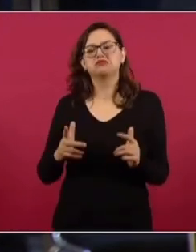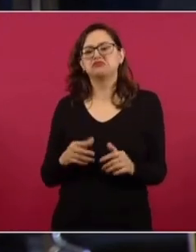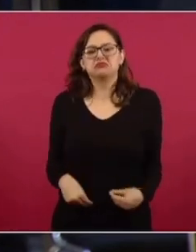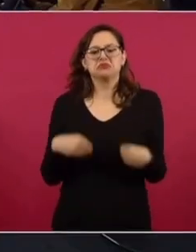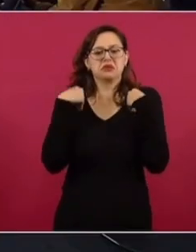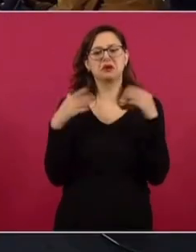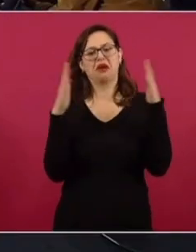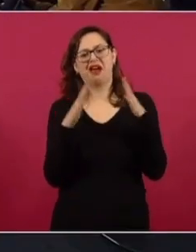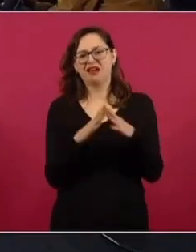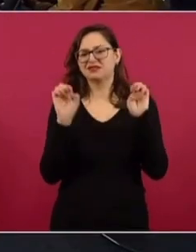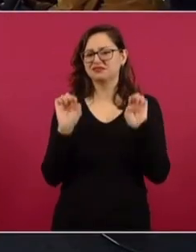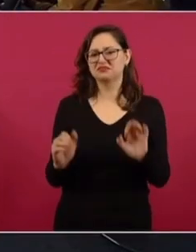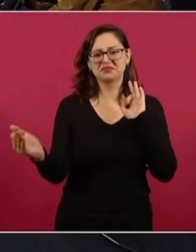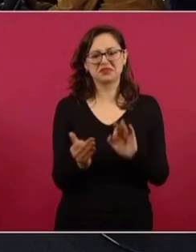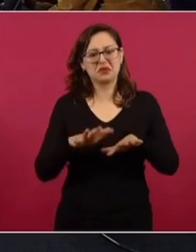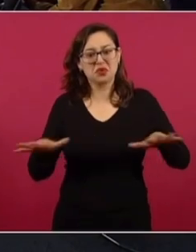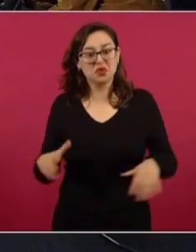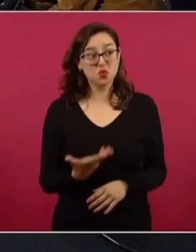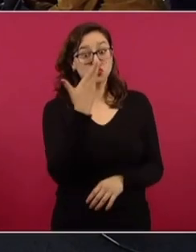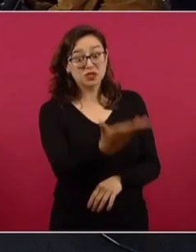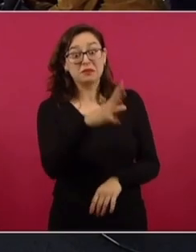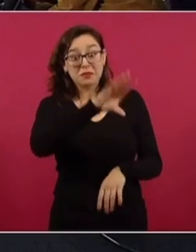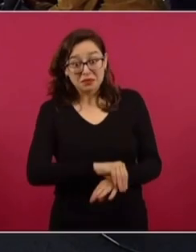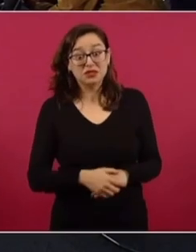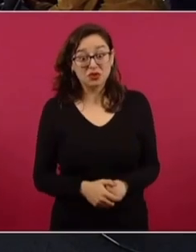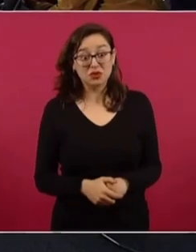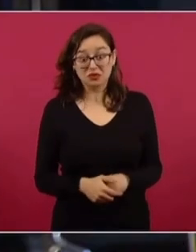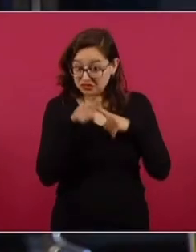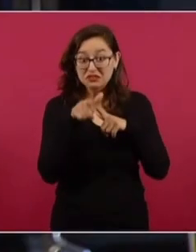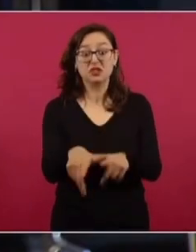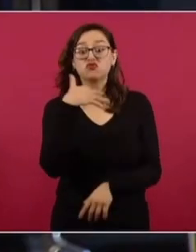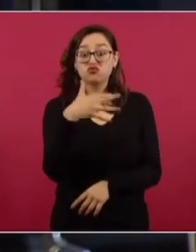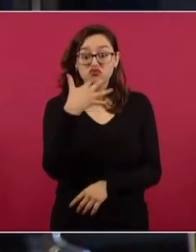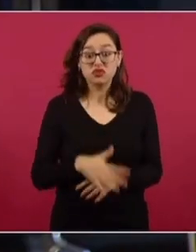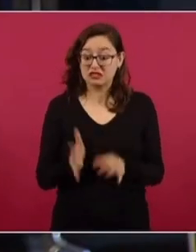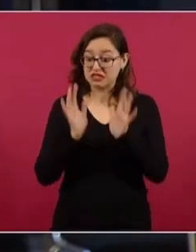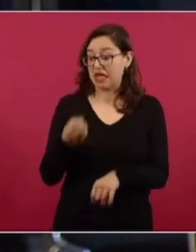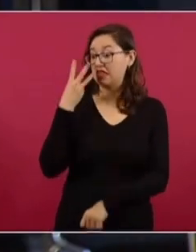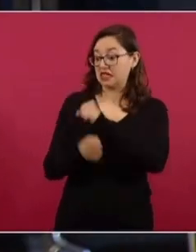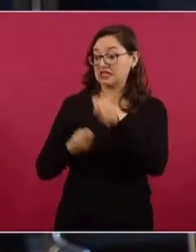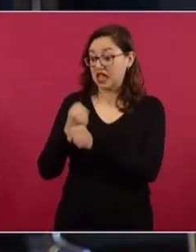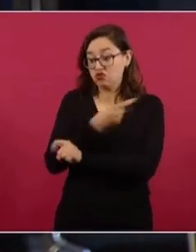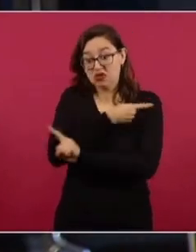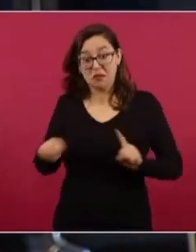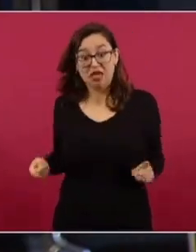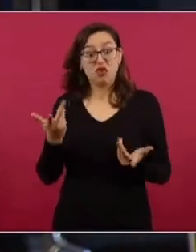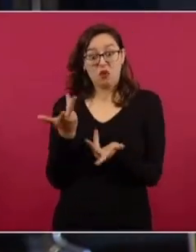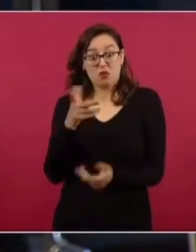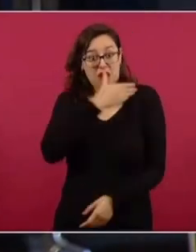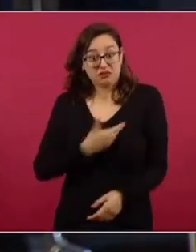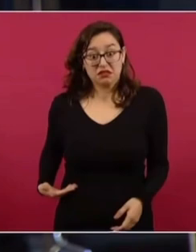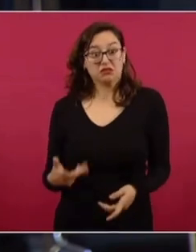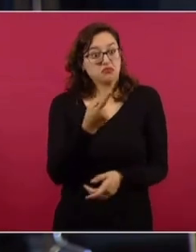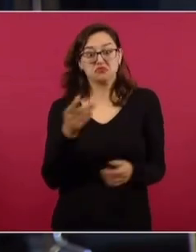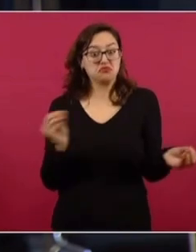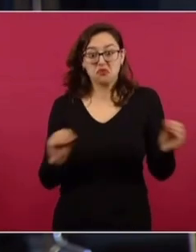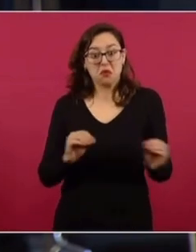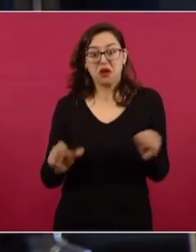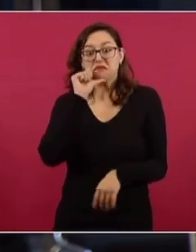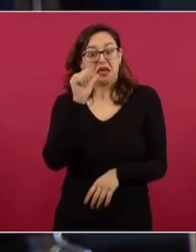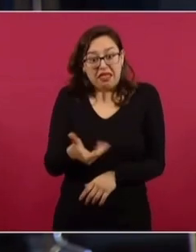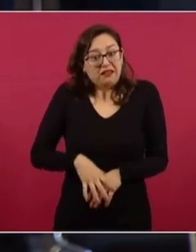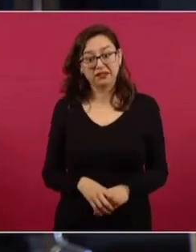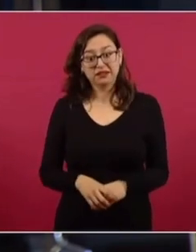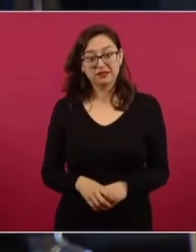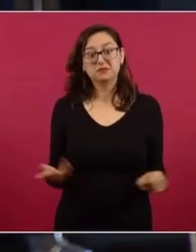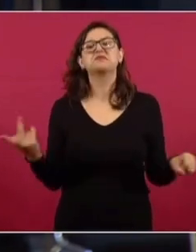casa, tiene su familia, todos ahí, y usted lo ha permitido porque ya tiene hace tres años en esto, y hace un año y medio se diagnosticó que esos funcionarios eran los corruptos. Entonces, presidente, su voluntad